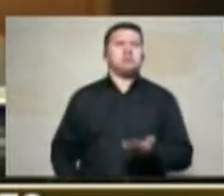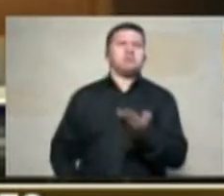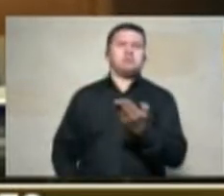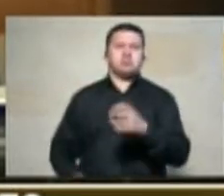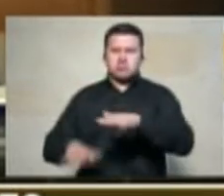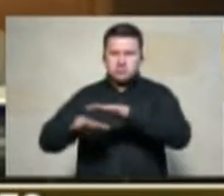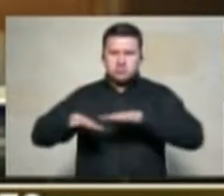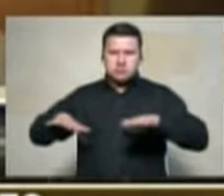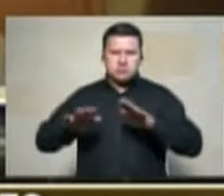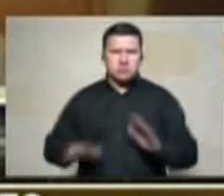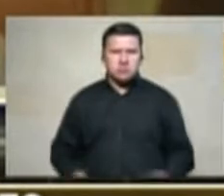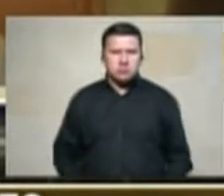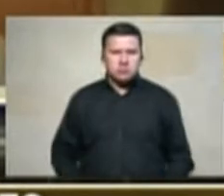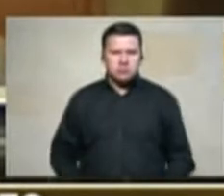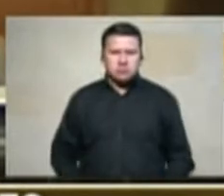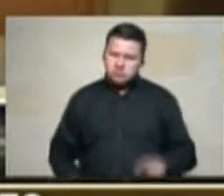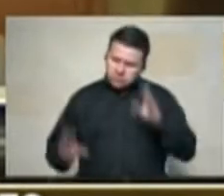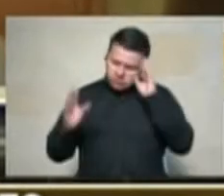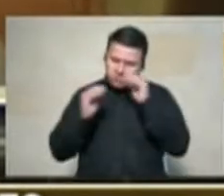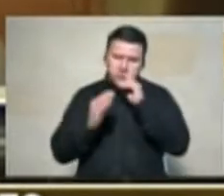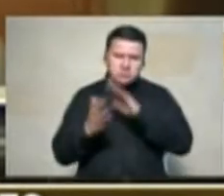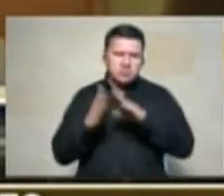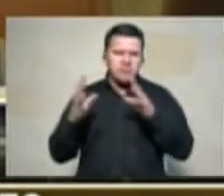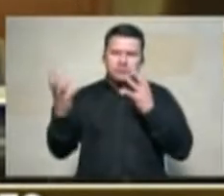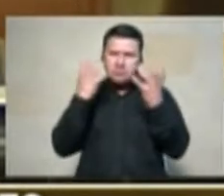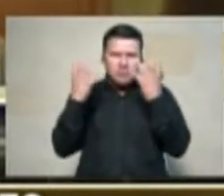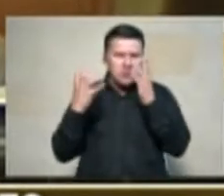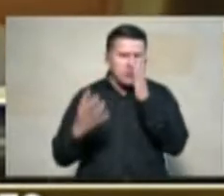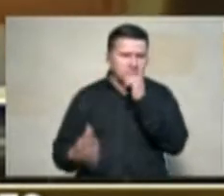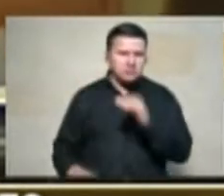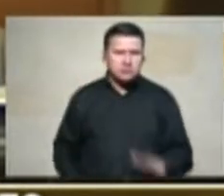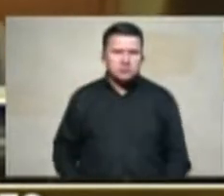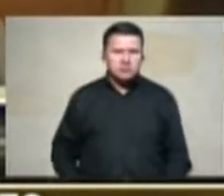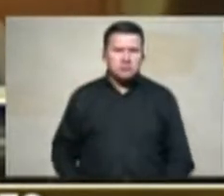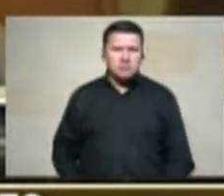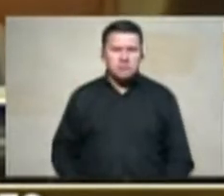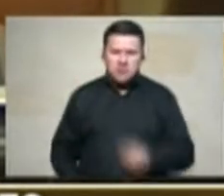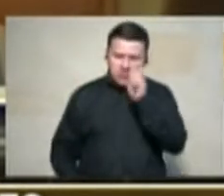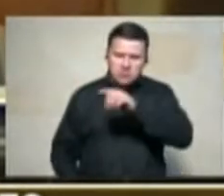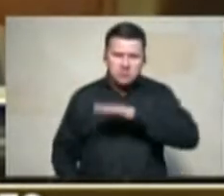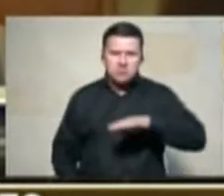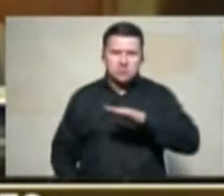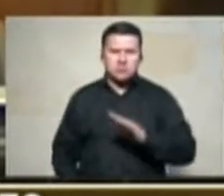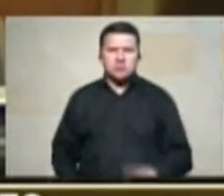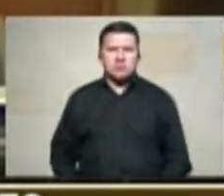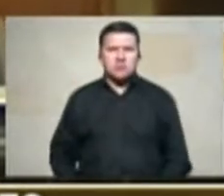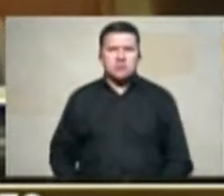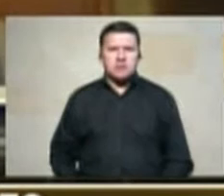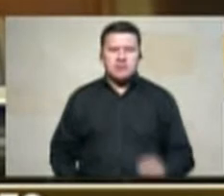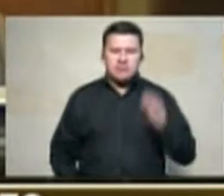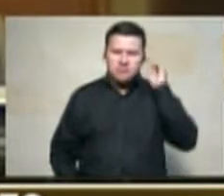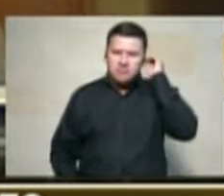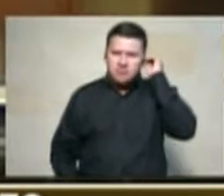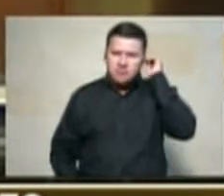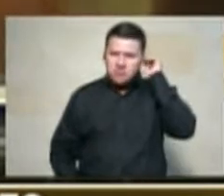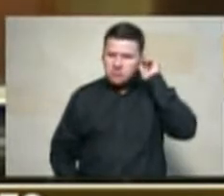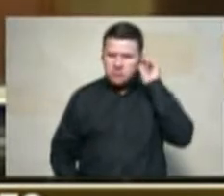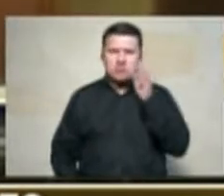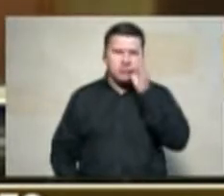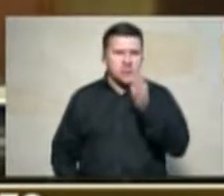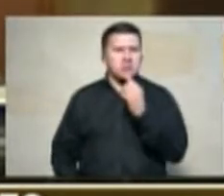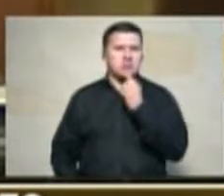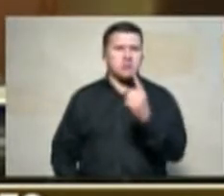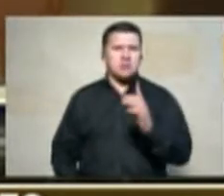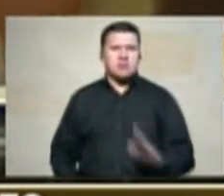una parcela que fue negociada sin presiones armadas ni acciones indebidas siempre manifiesto